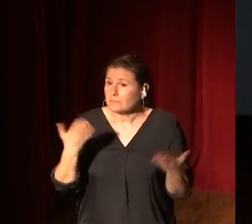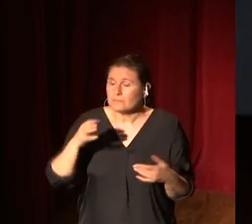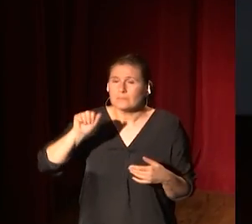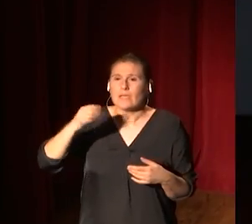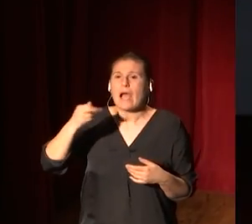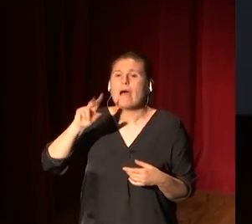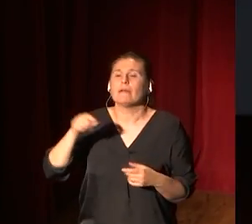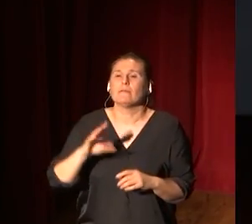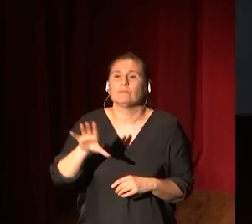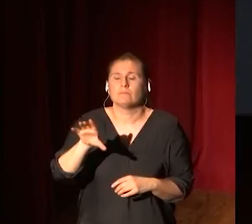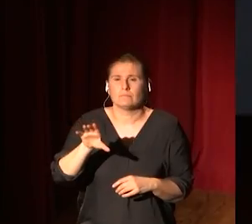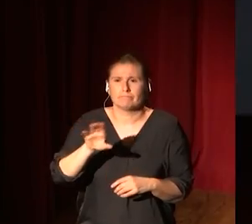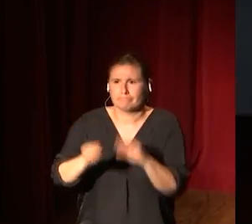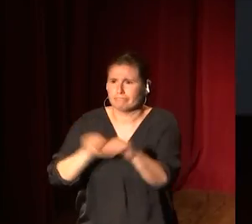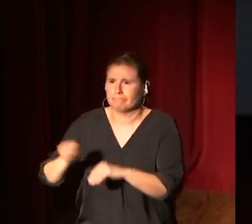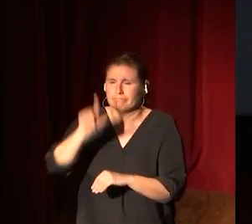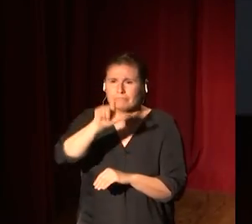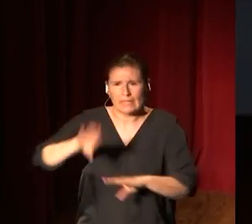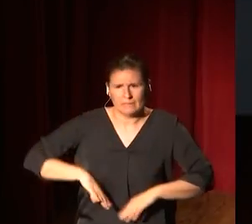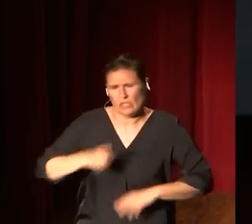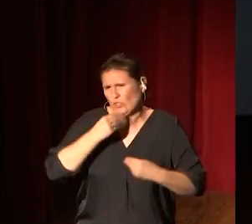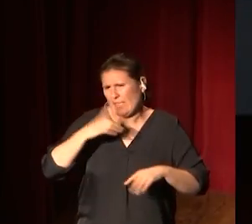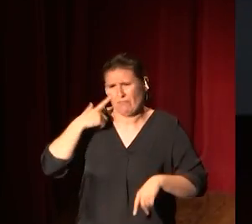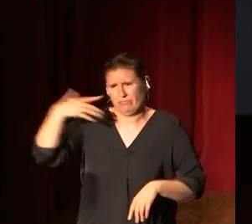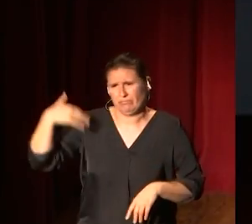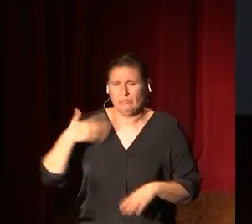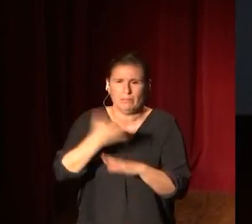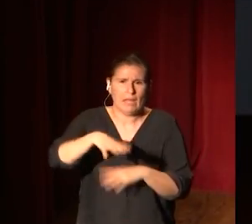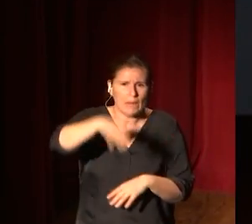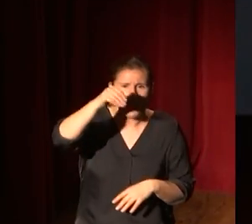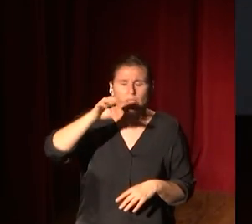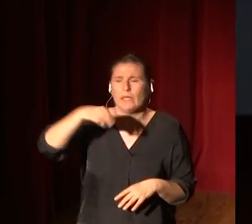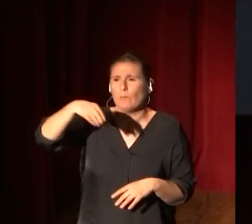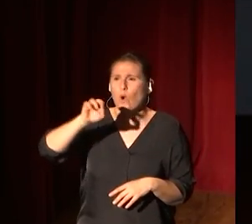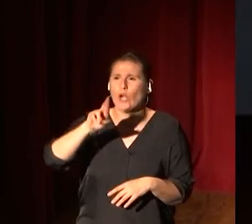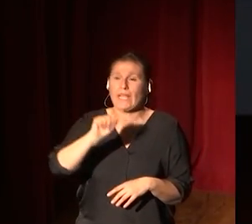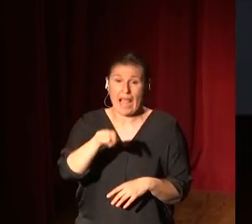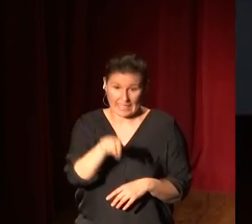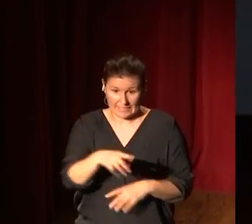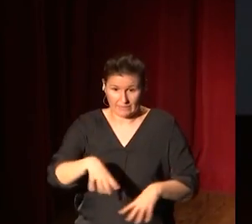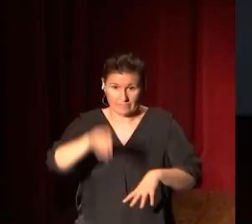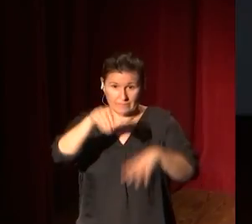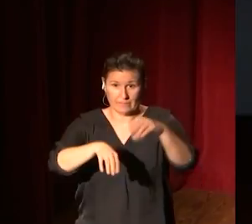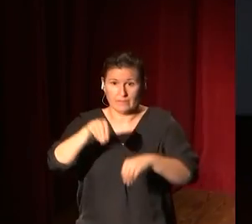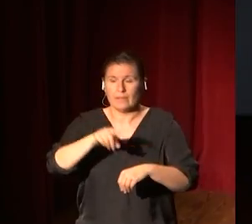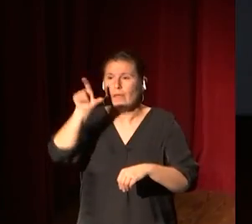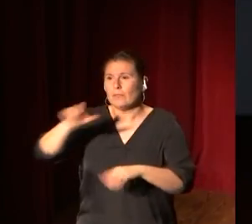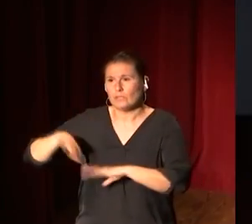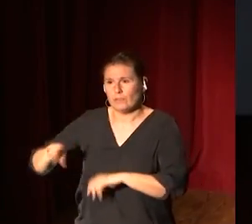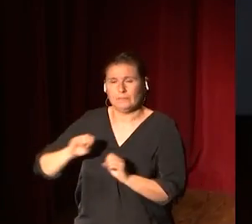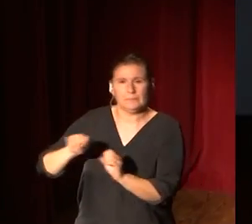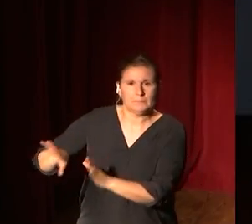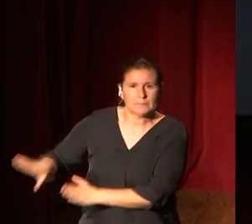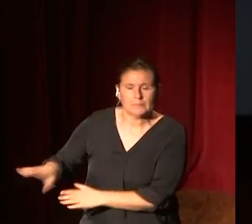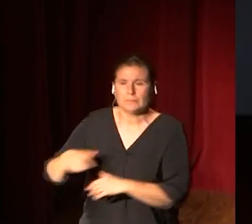coge a sus sirvientes, la historia es bien conocida, va al Monte Moria, allí, deja a los sirvientes, coge el